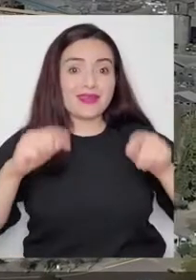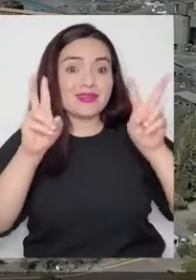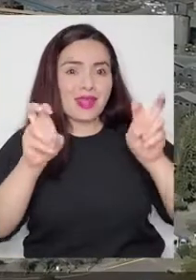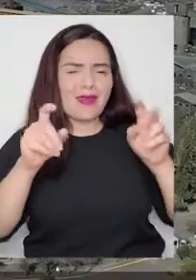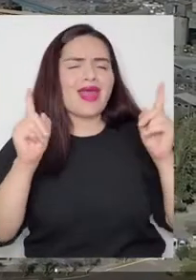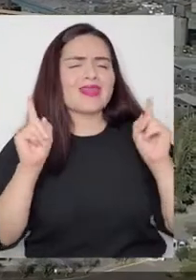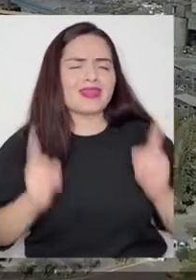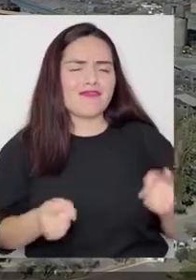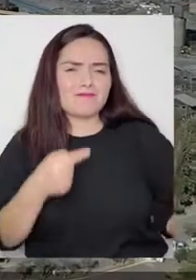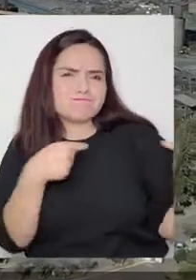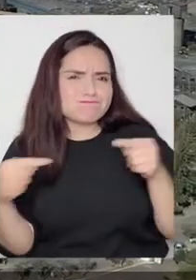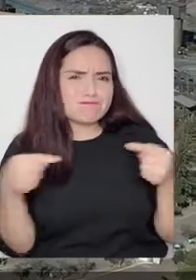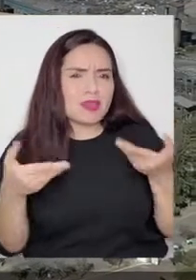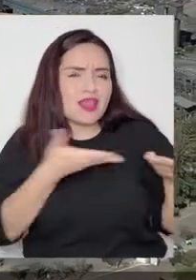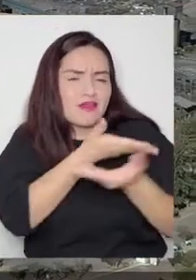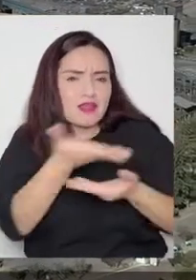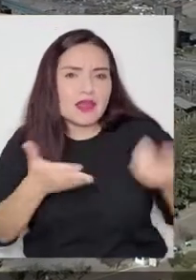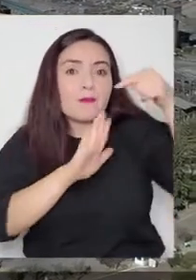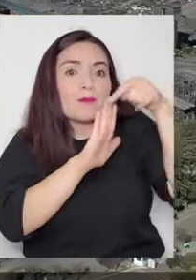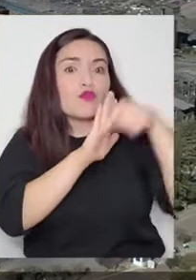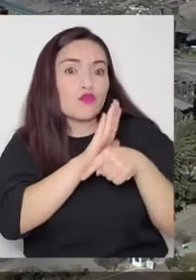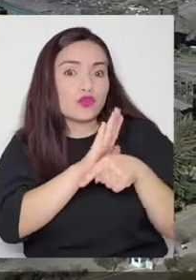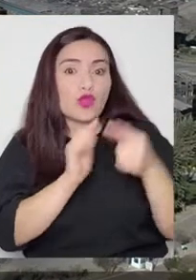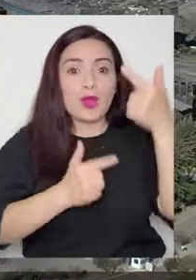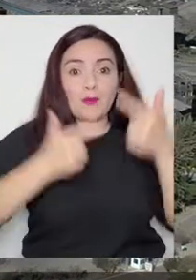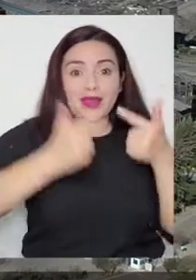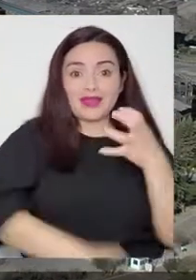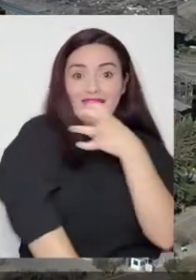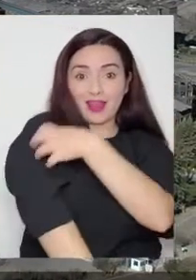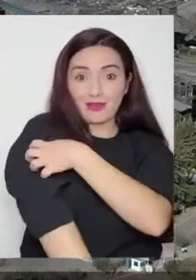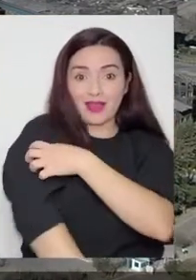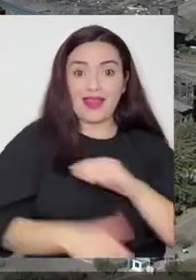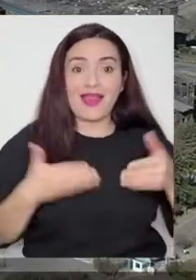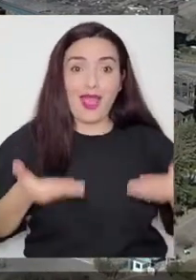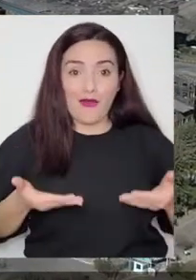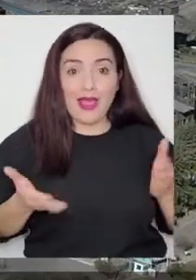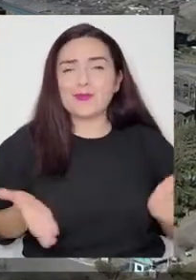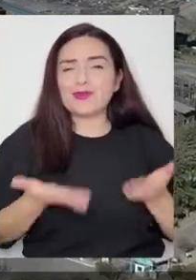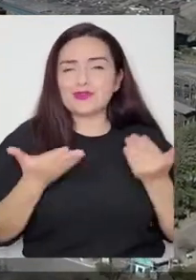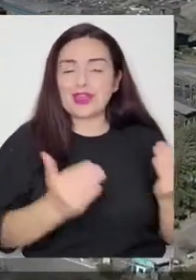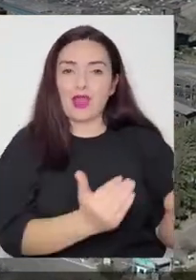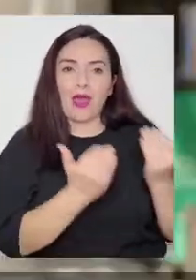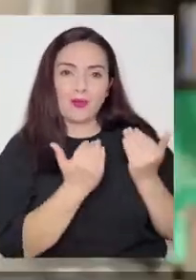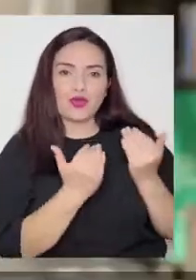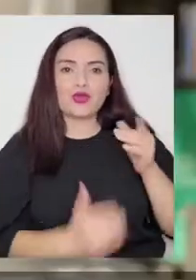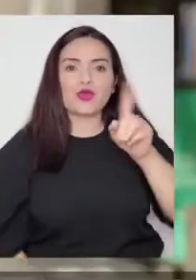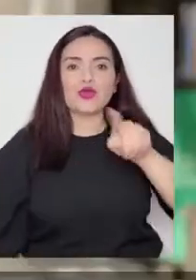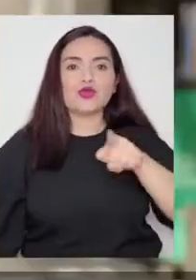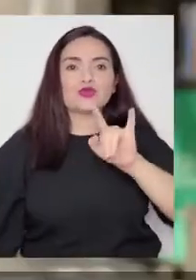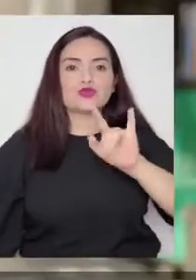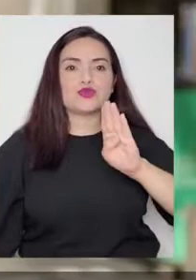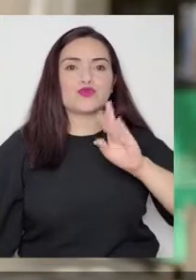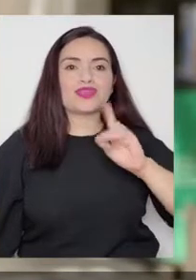un ámbito en el cual tenemos que debatir de manera muy profunda y esta política regional que estamos impulsando con el apoyo de la